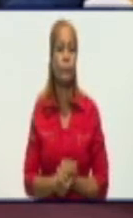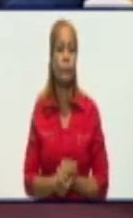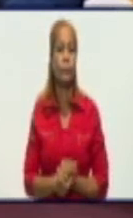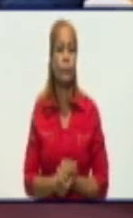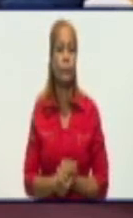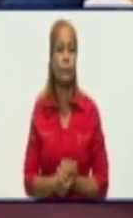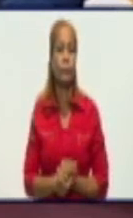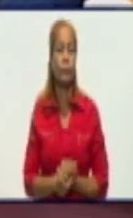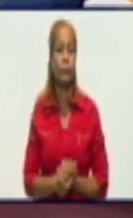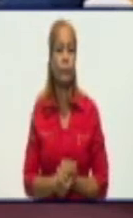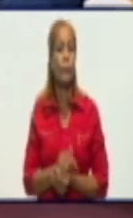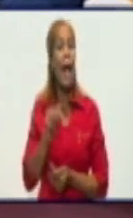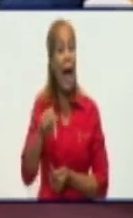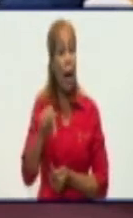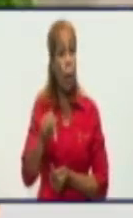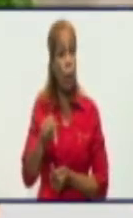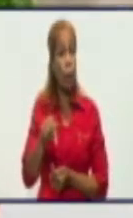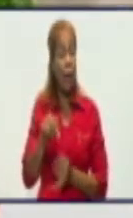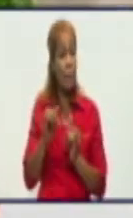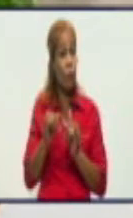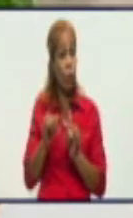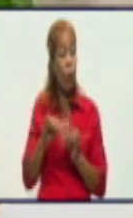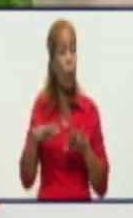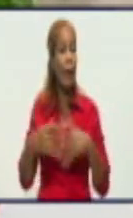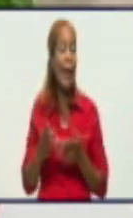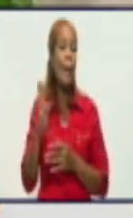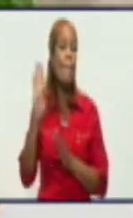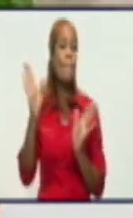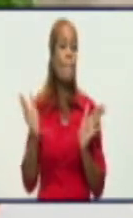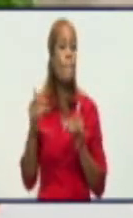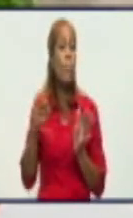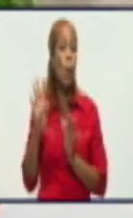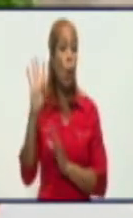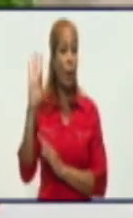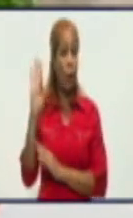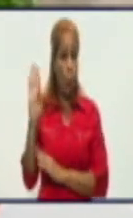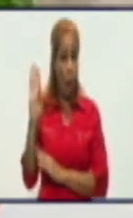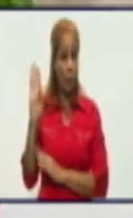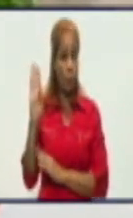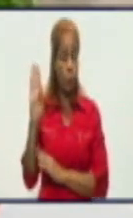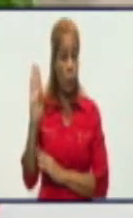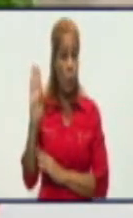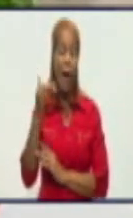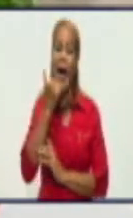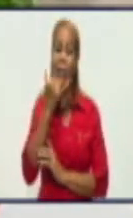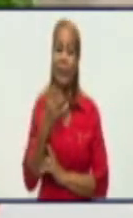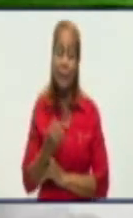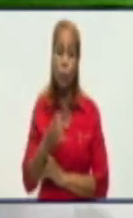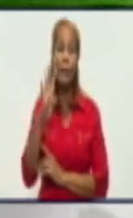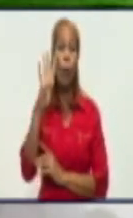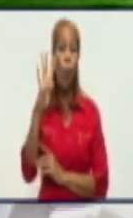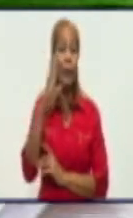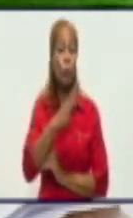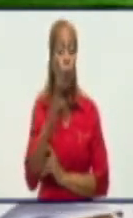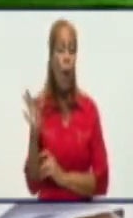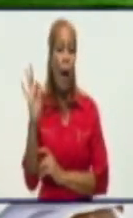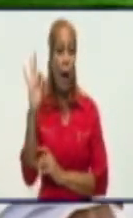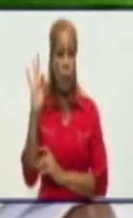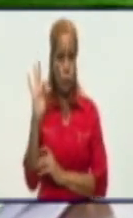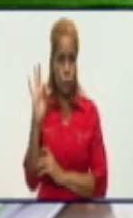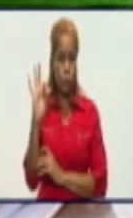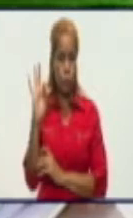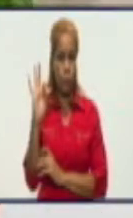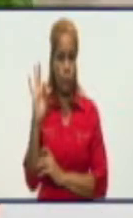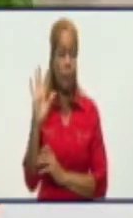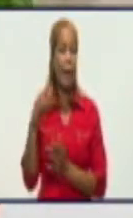Sí, lo que acabó de decir ahora Solís es el bloque 4 que se va a afectar de 4 a 8 de la noche. Y el bloque 3. Que es de 12 a 4. De 12 a